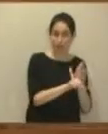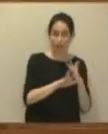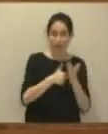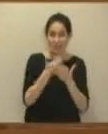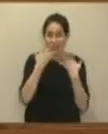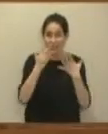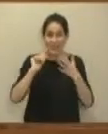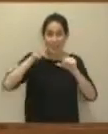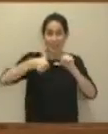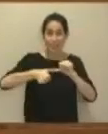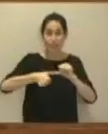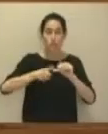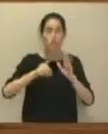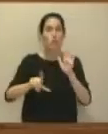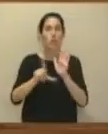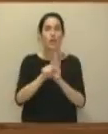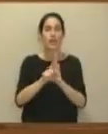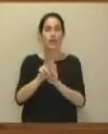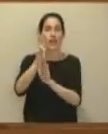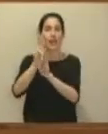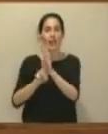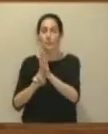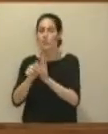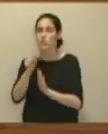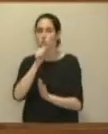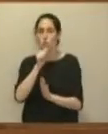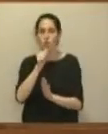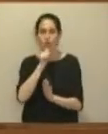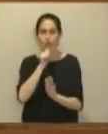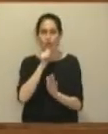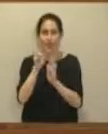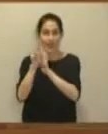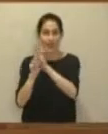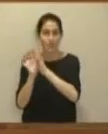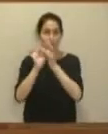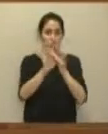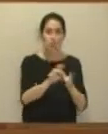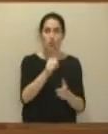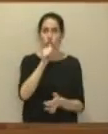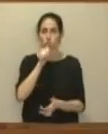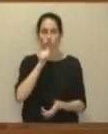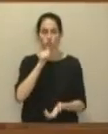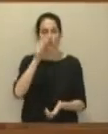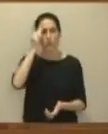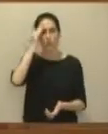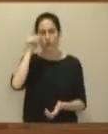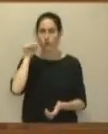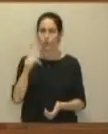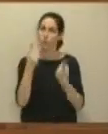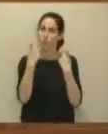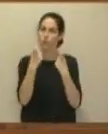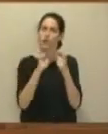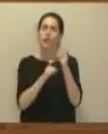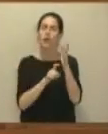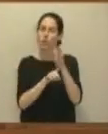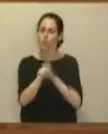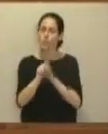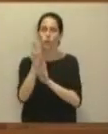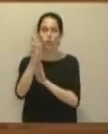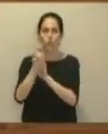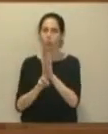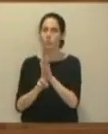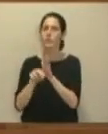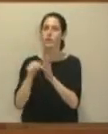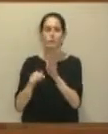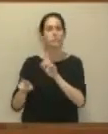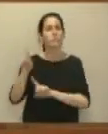todavía no cuente con el desarrollo reglamentario apropiado. Creemos que esta falta de desarrollo es uno